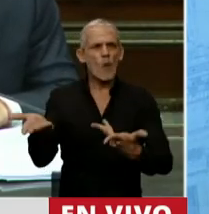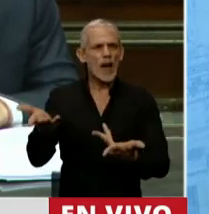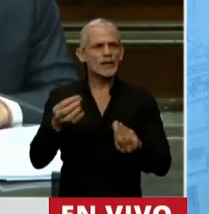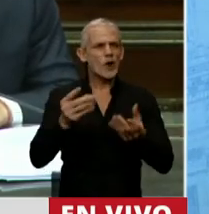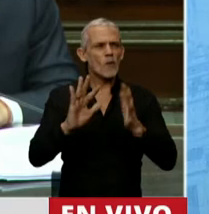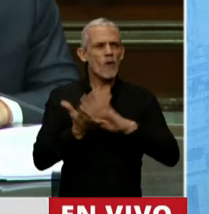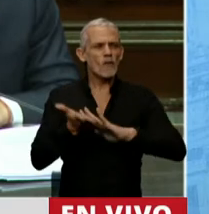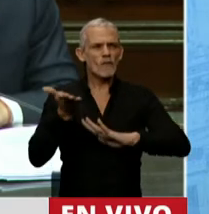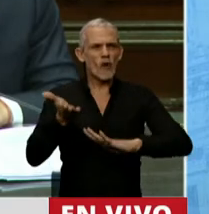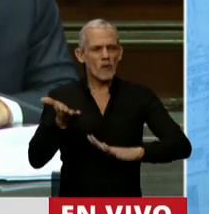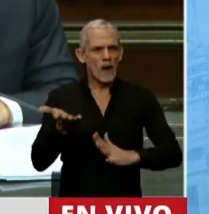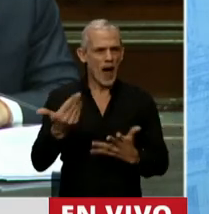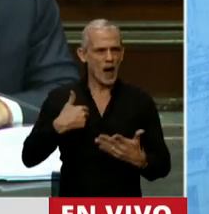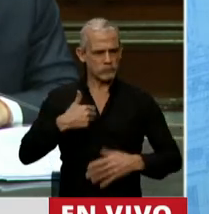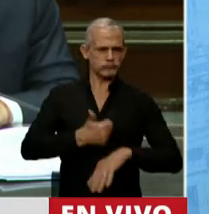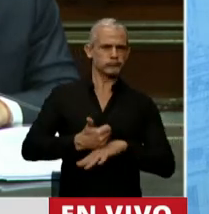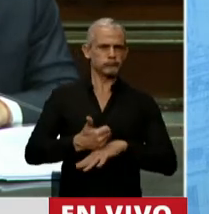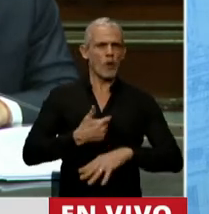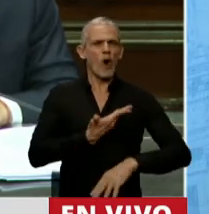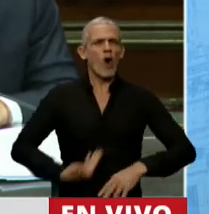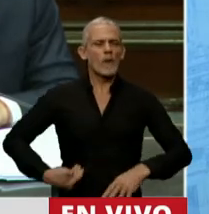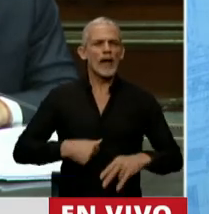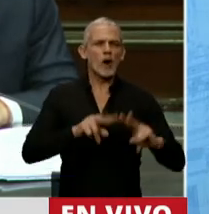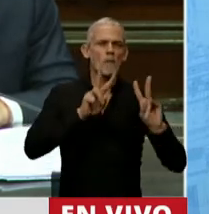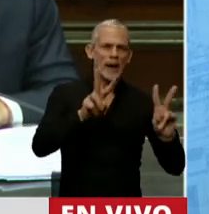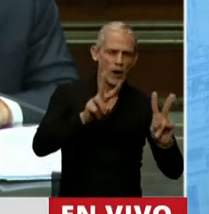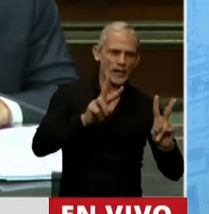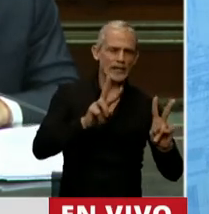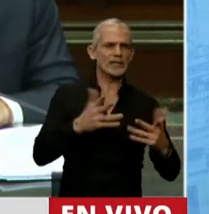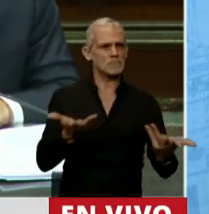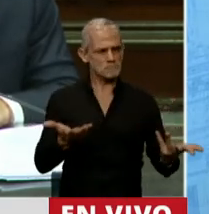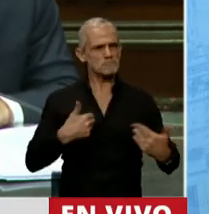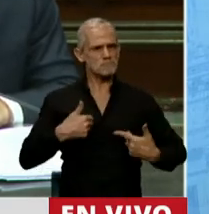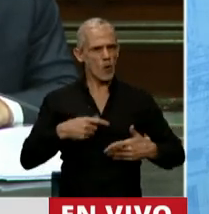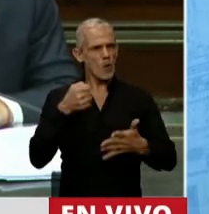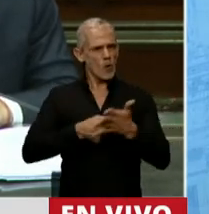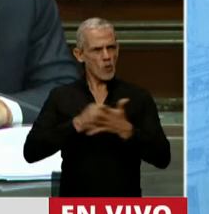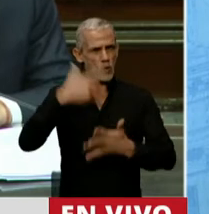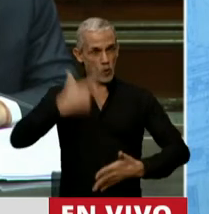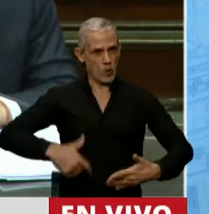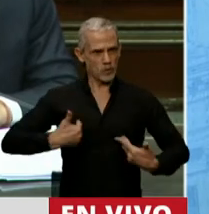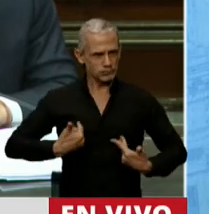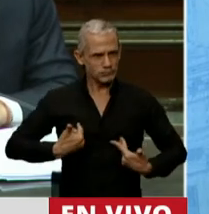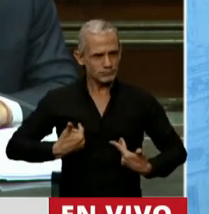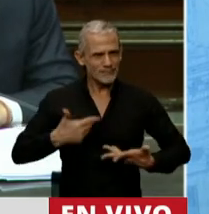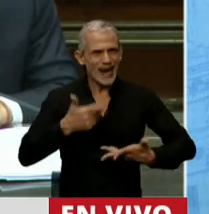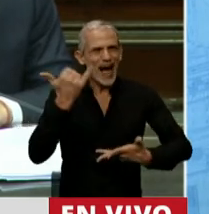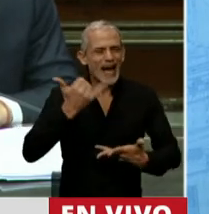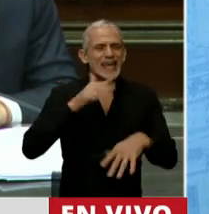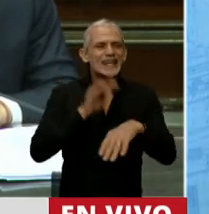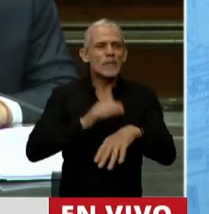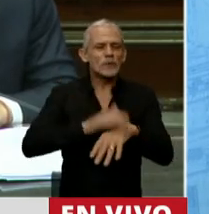la posición de un gobierno peronista, la posición de un militante que hoy día tiene una